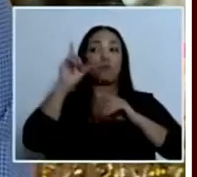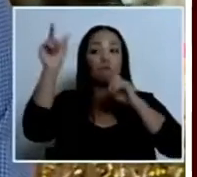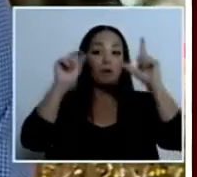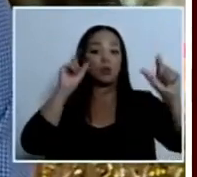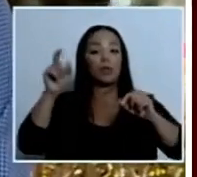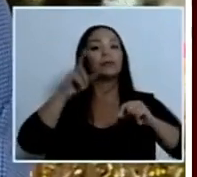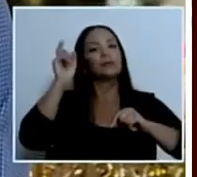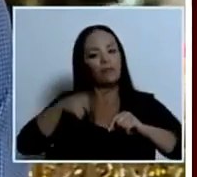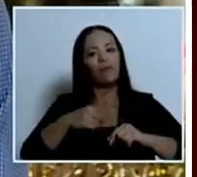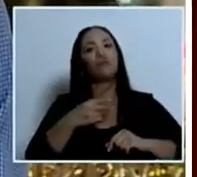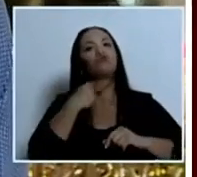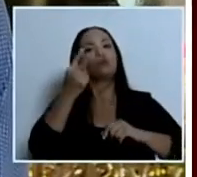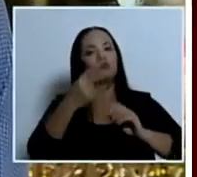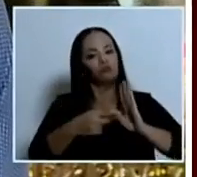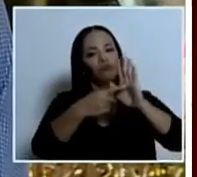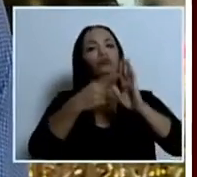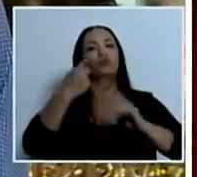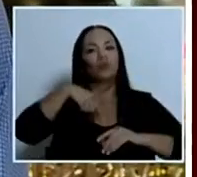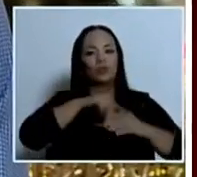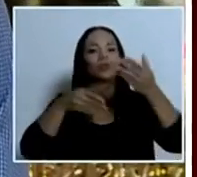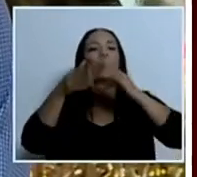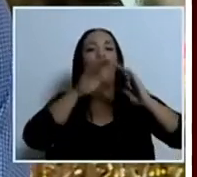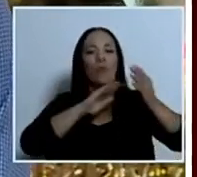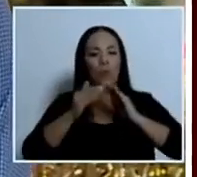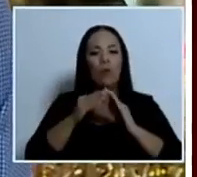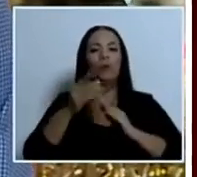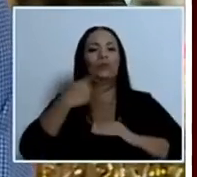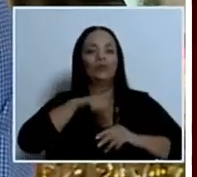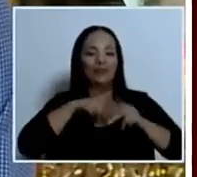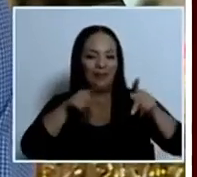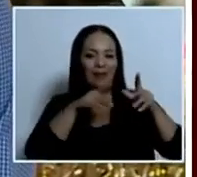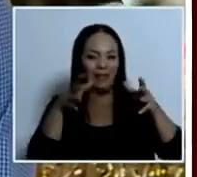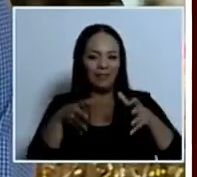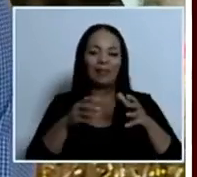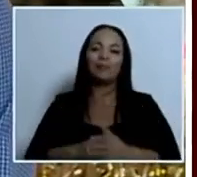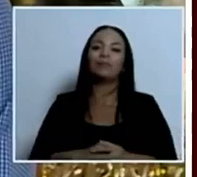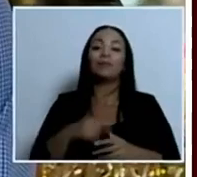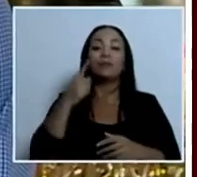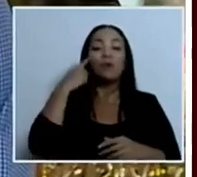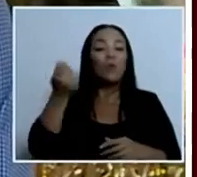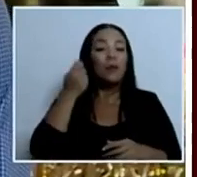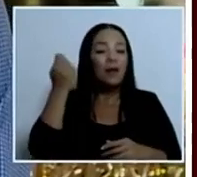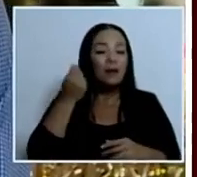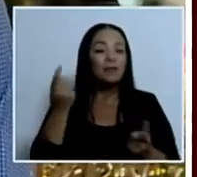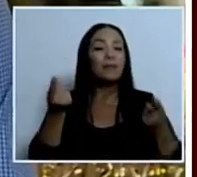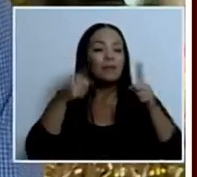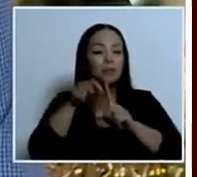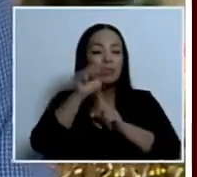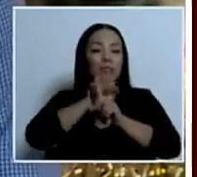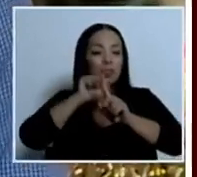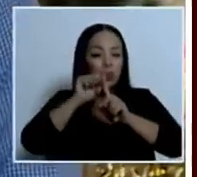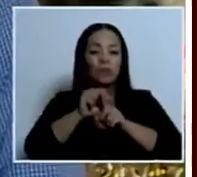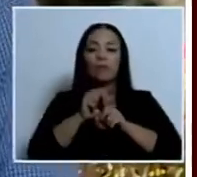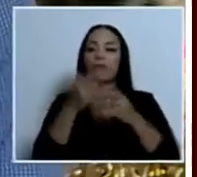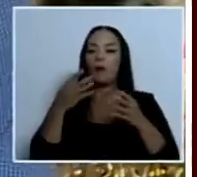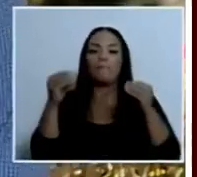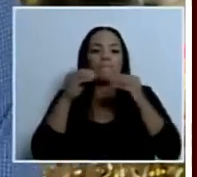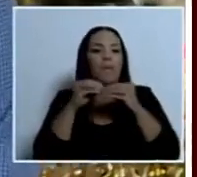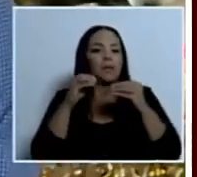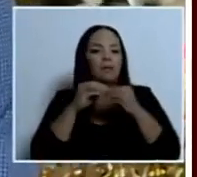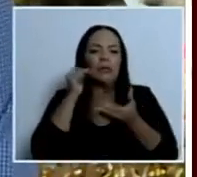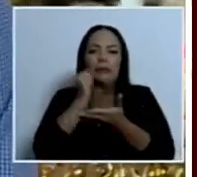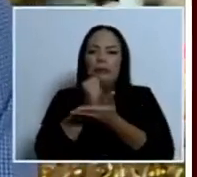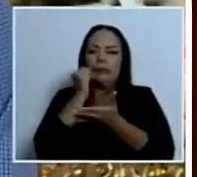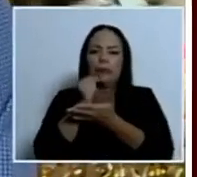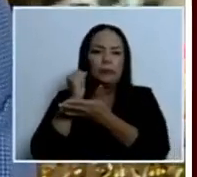levantar la voz por nuestra gente por nuestro pueblo en Guanacaste está pasando una situación aumentaron los homicidios eso lo